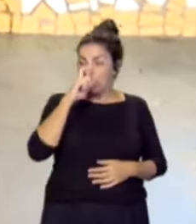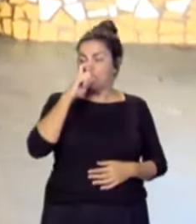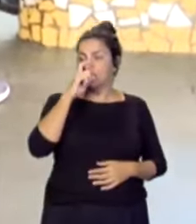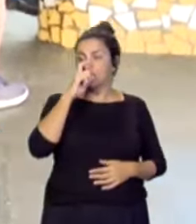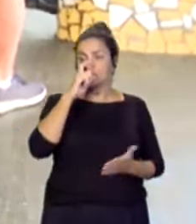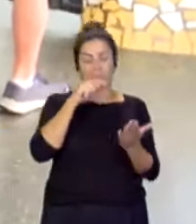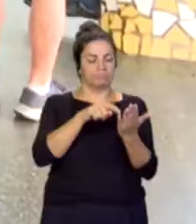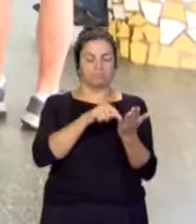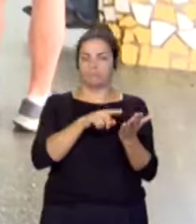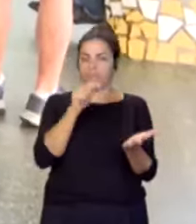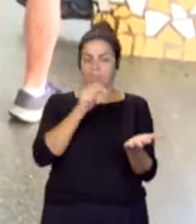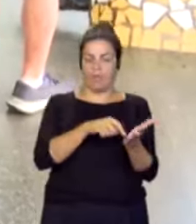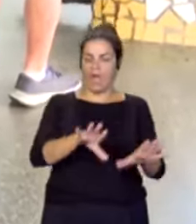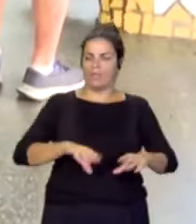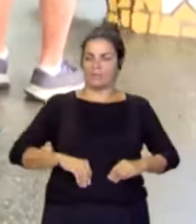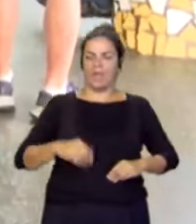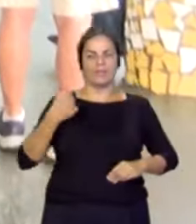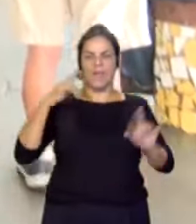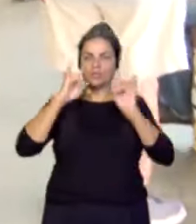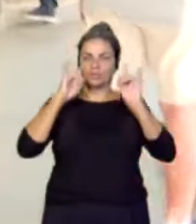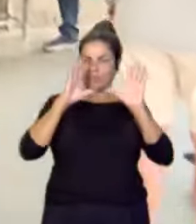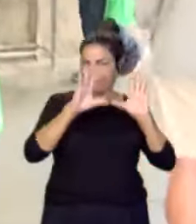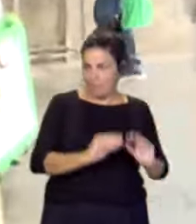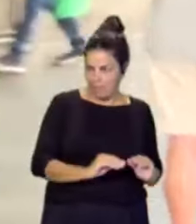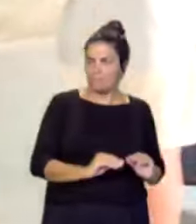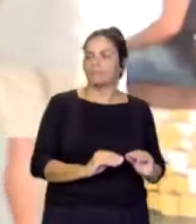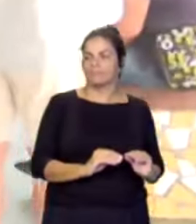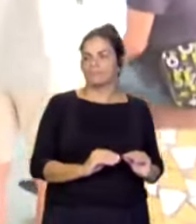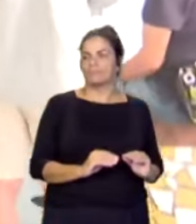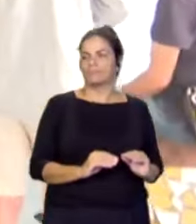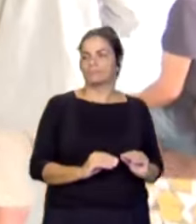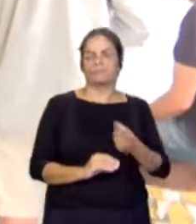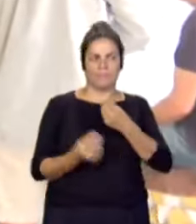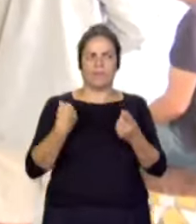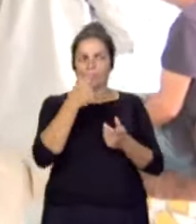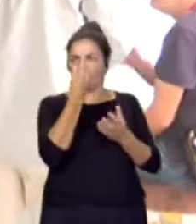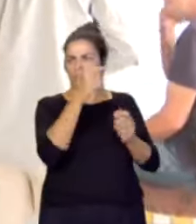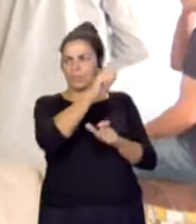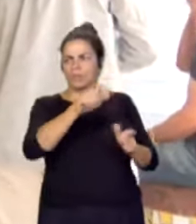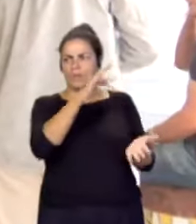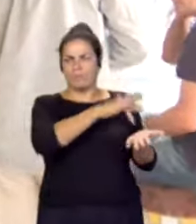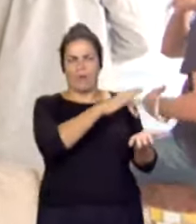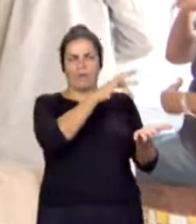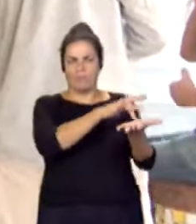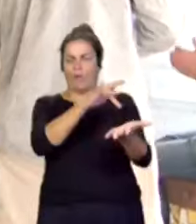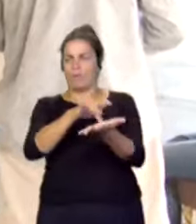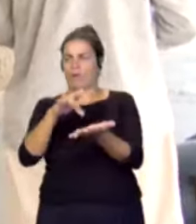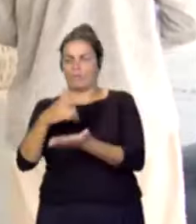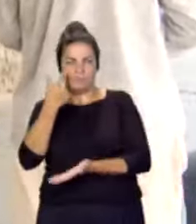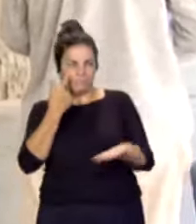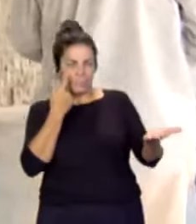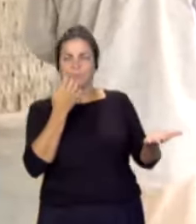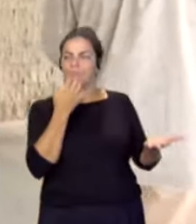que darle a aceptar para que deje de sonar esta alarma. Lo está pasando a muchos ciudadanos, lo estamos viendo aquí, como por ejemplo